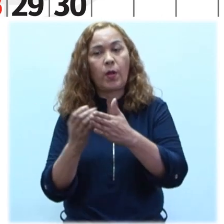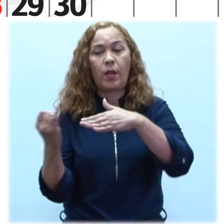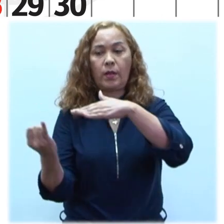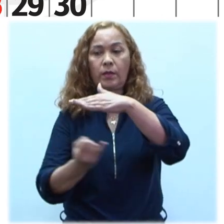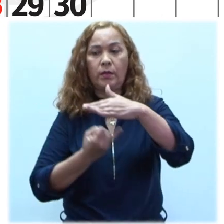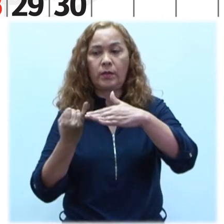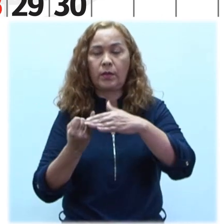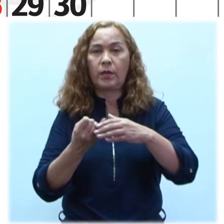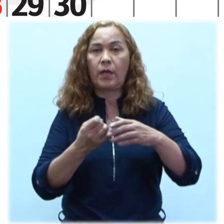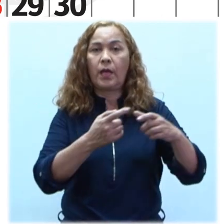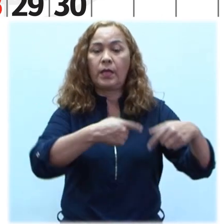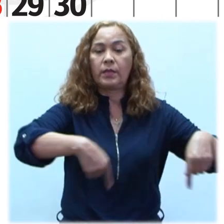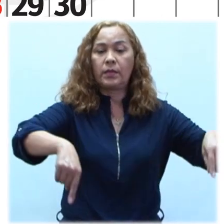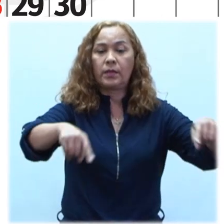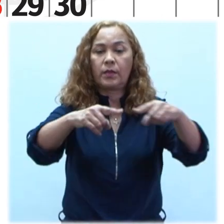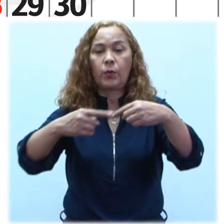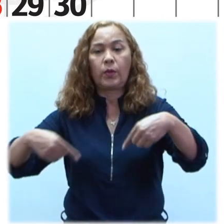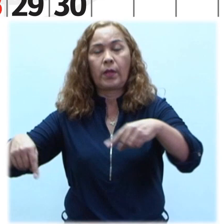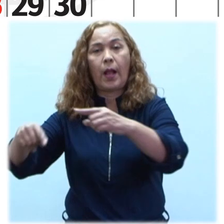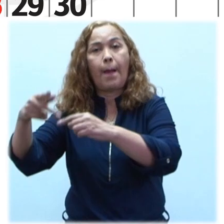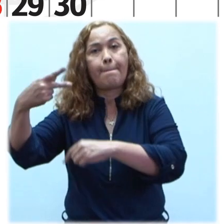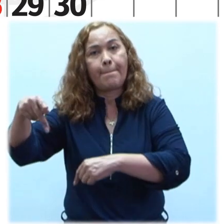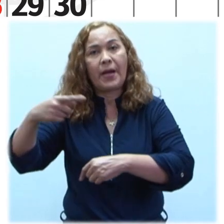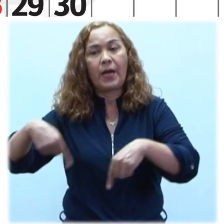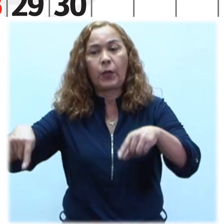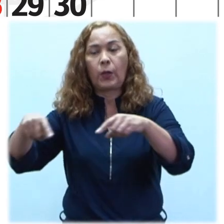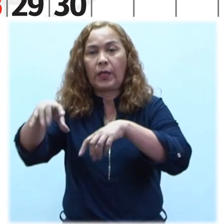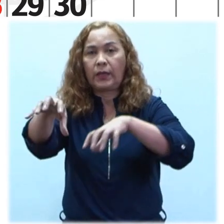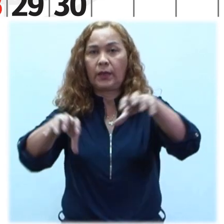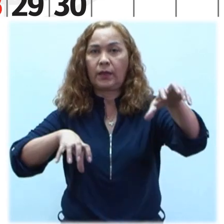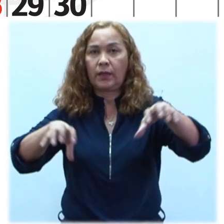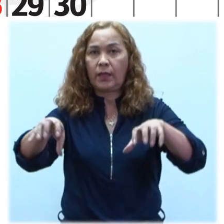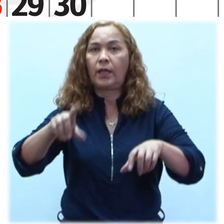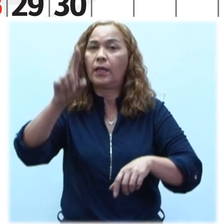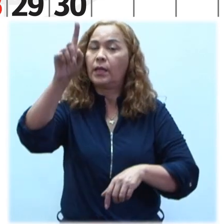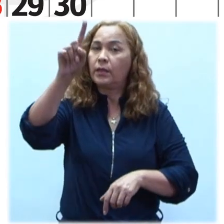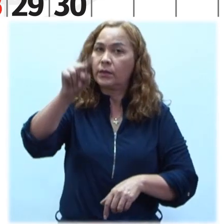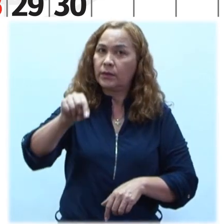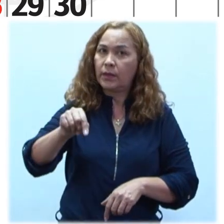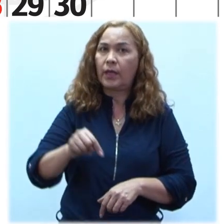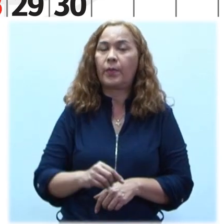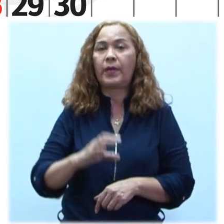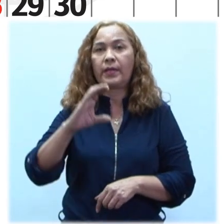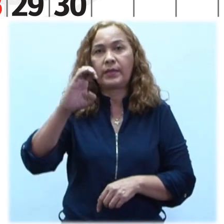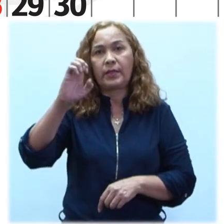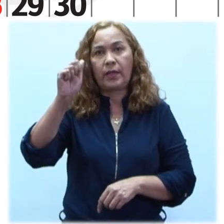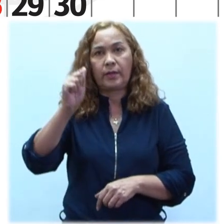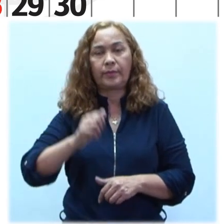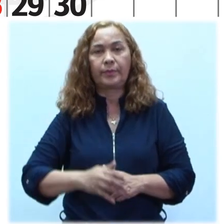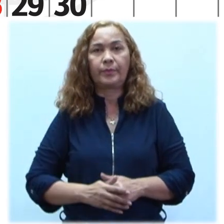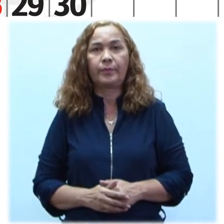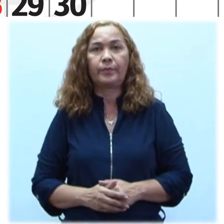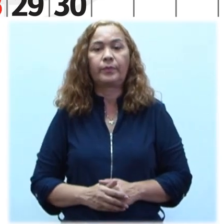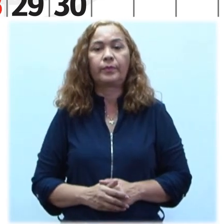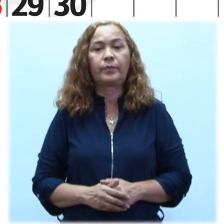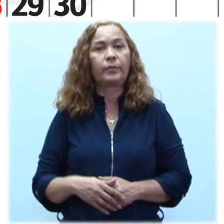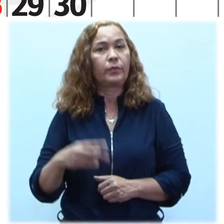nivel de aula, institucional, circuital, parroquial y estadal, así como también los CEAP